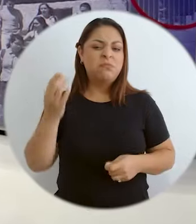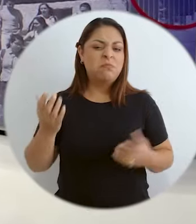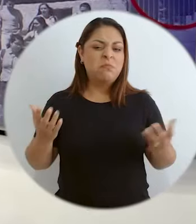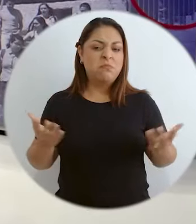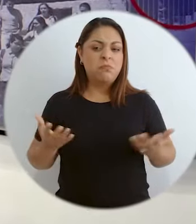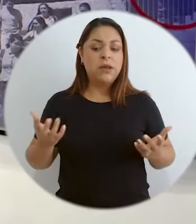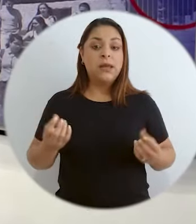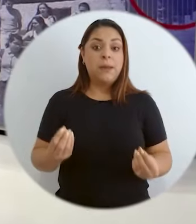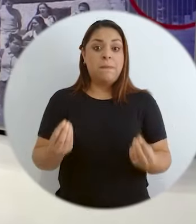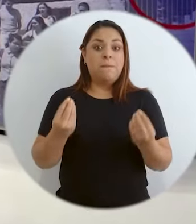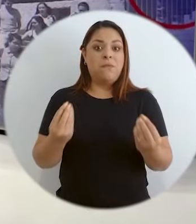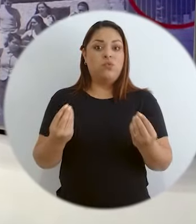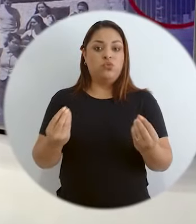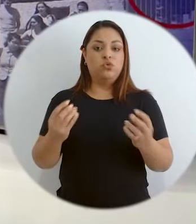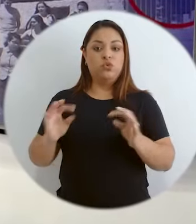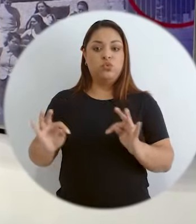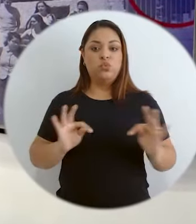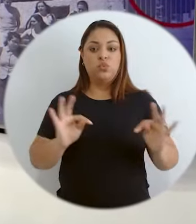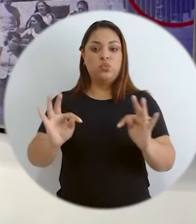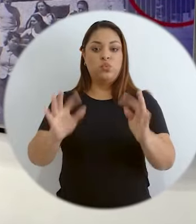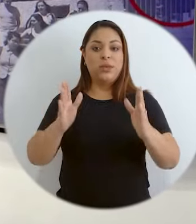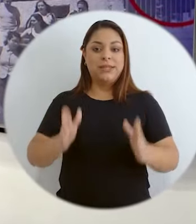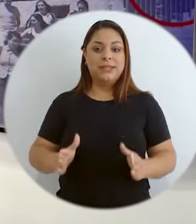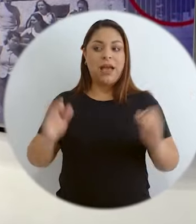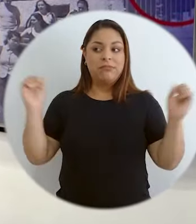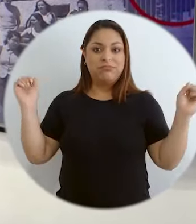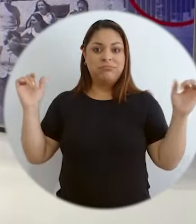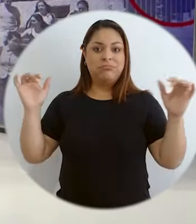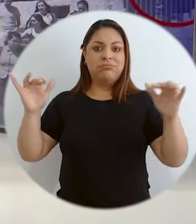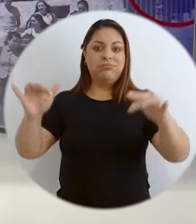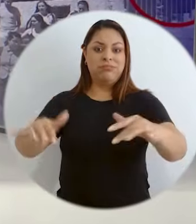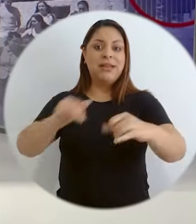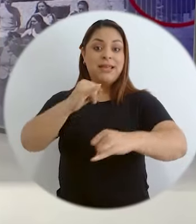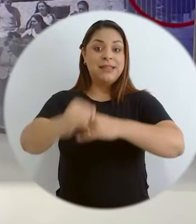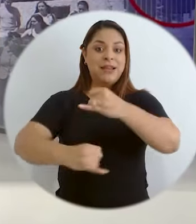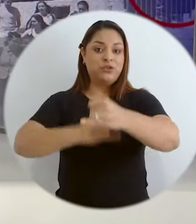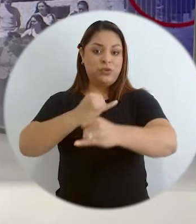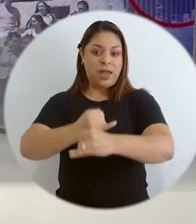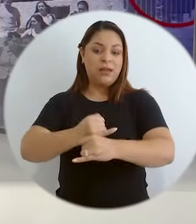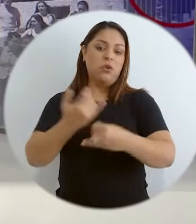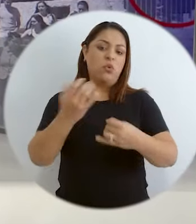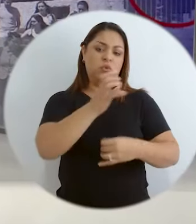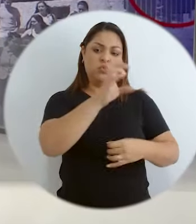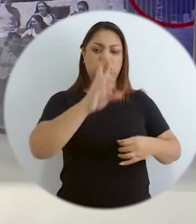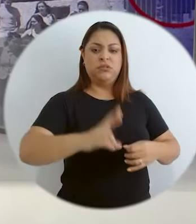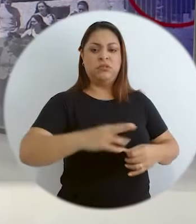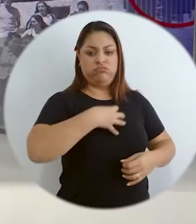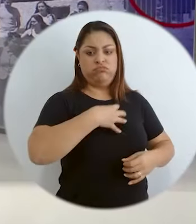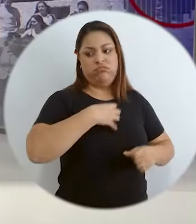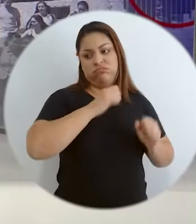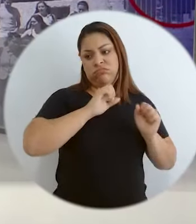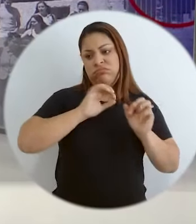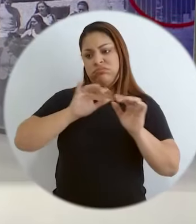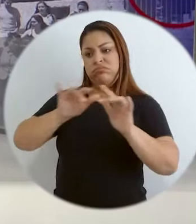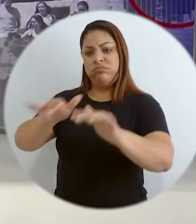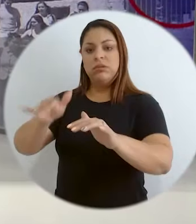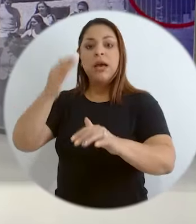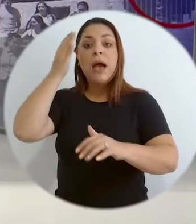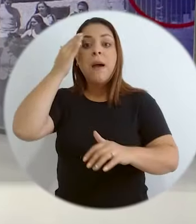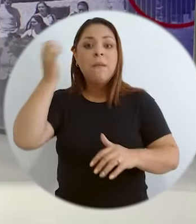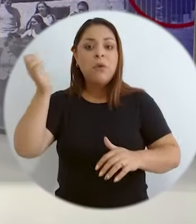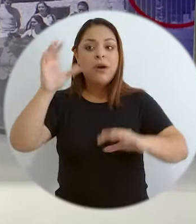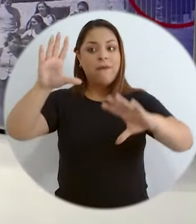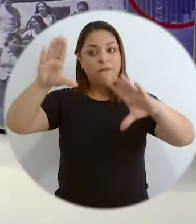mucho turista internacional viene a Costa Rica y mucho turista nacional también porque se